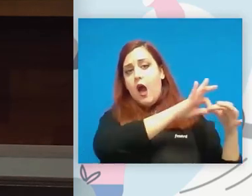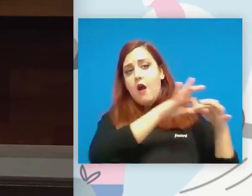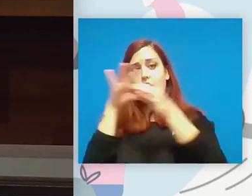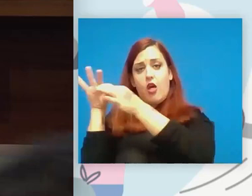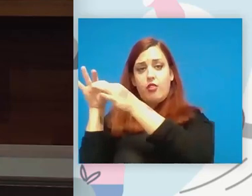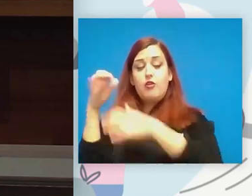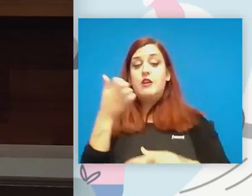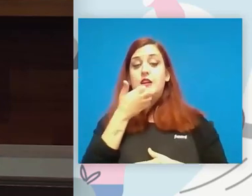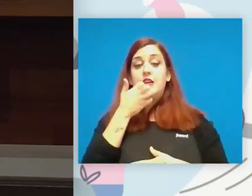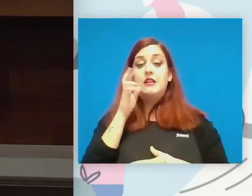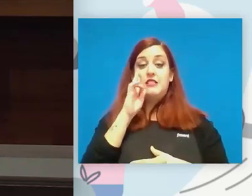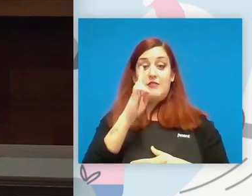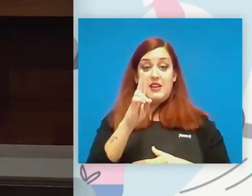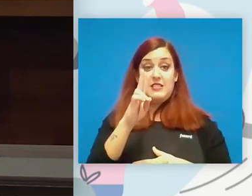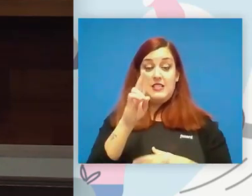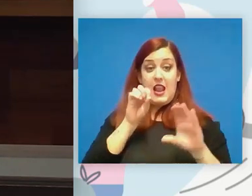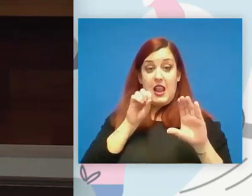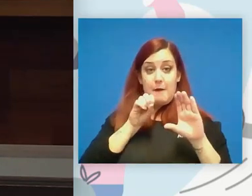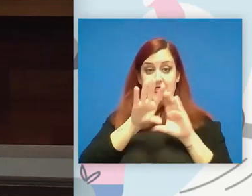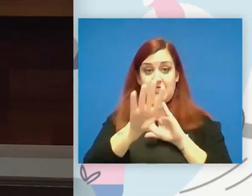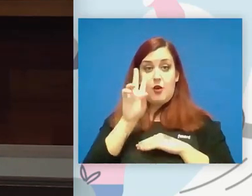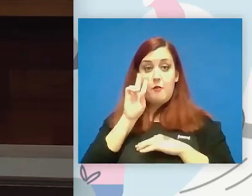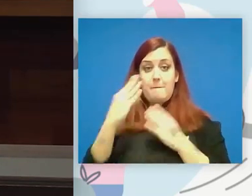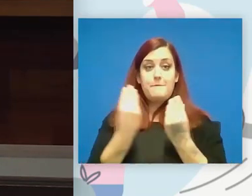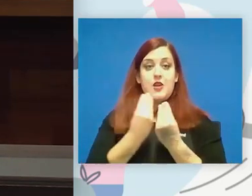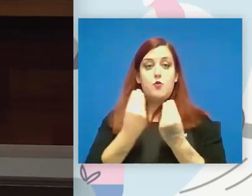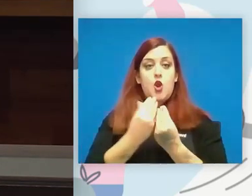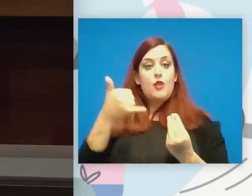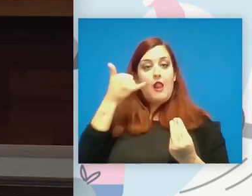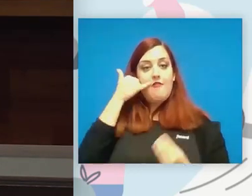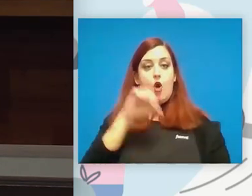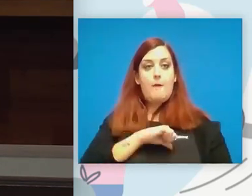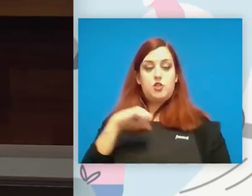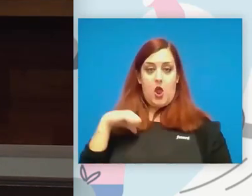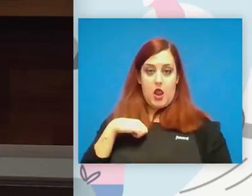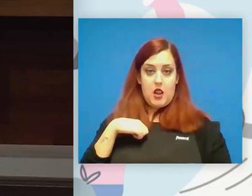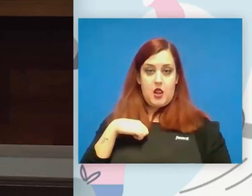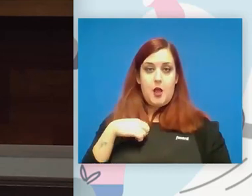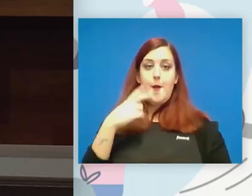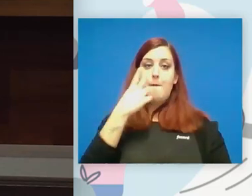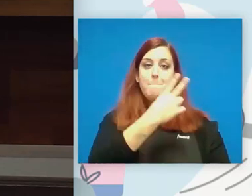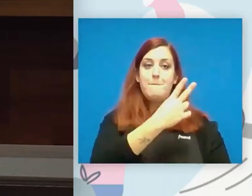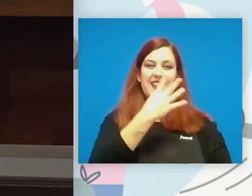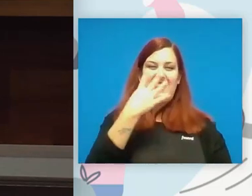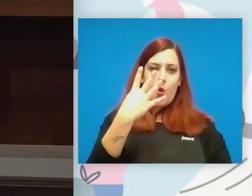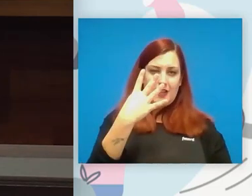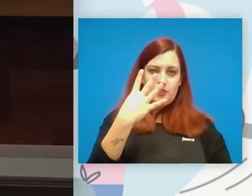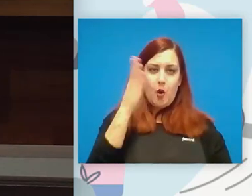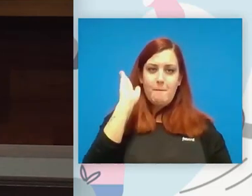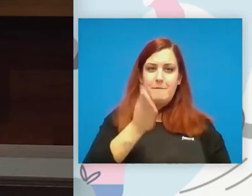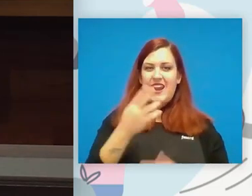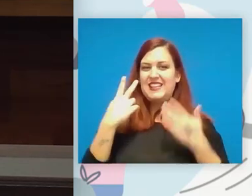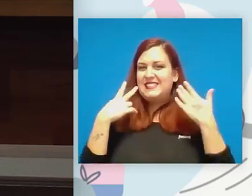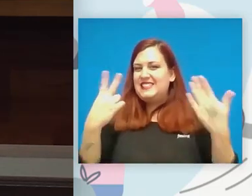si os vais a luego a compartir la presentación tenéis mi teléfono personal como digo yo 24 7 para lo que necesitéis